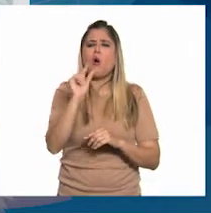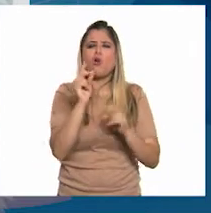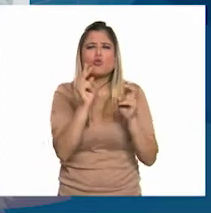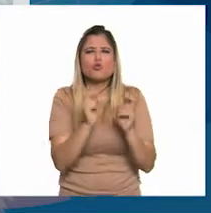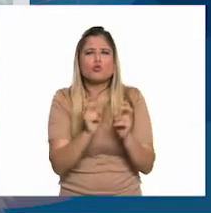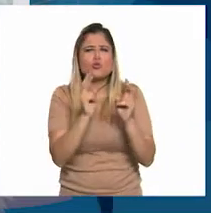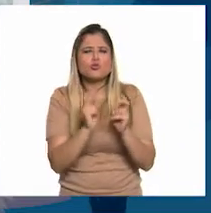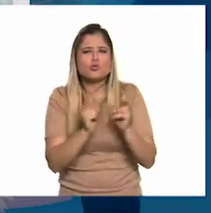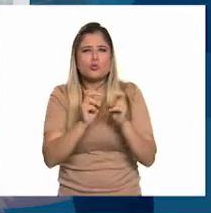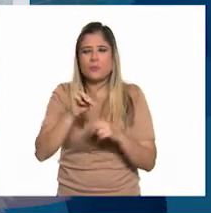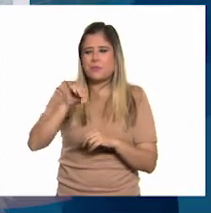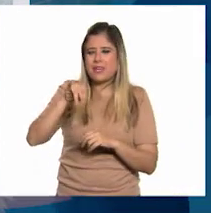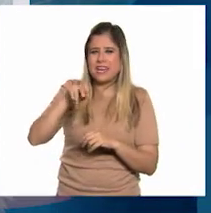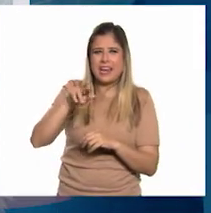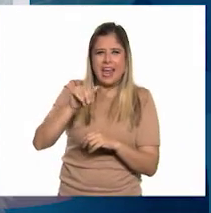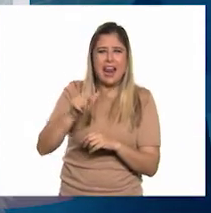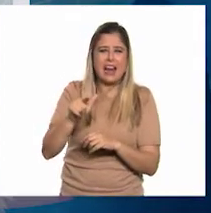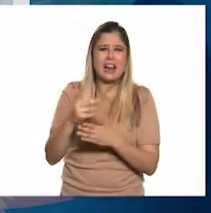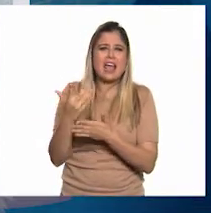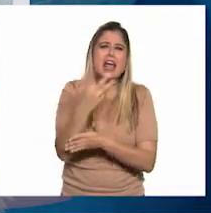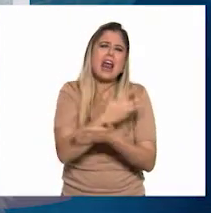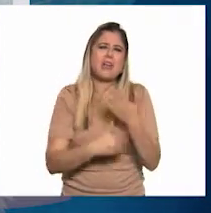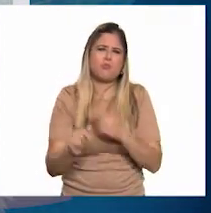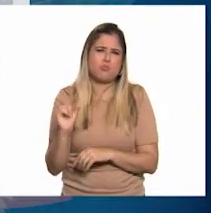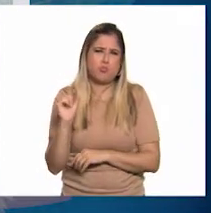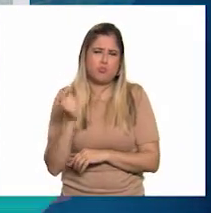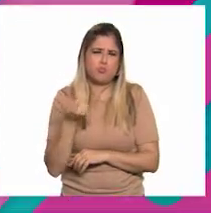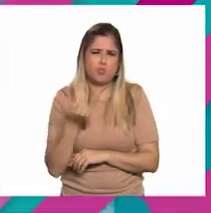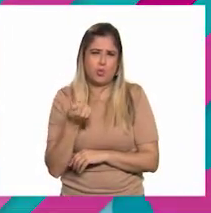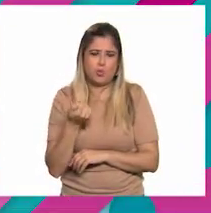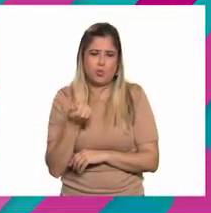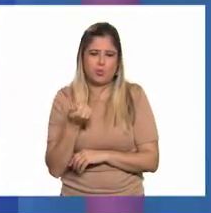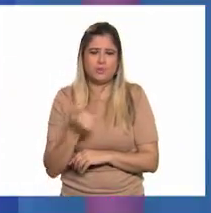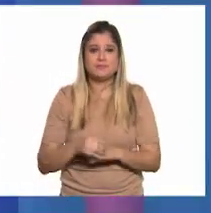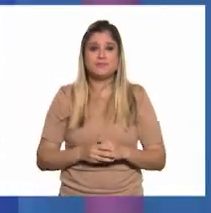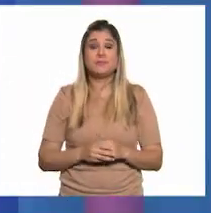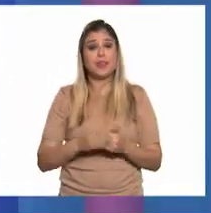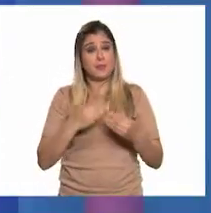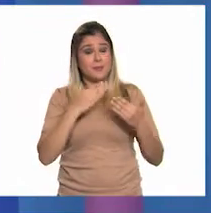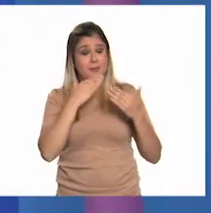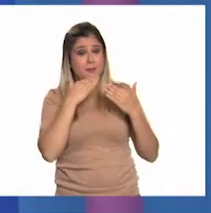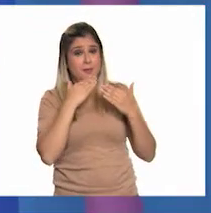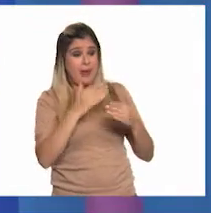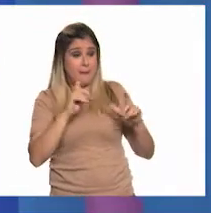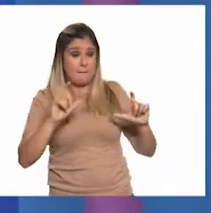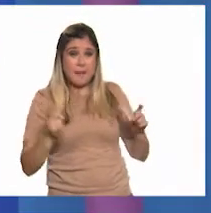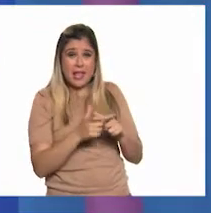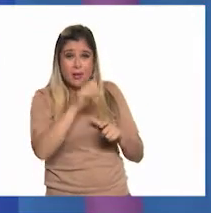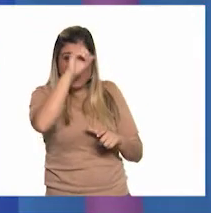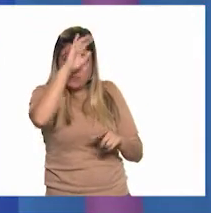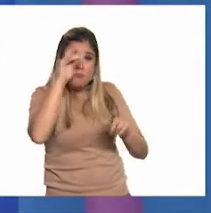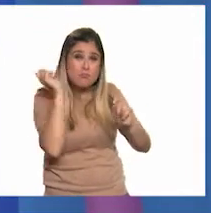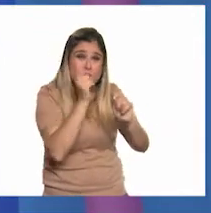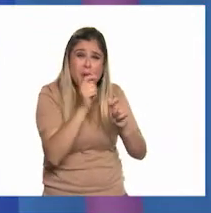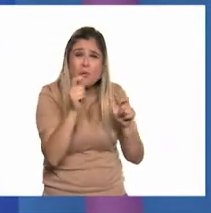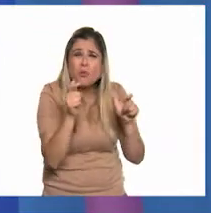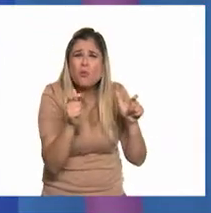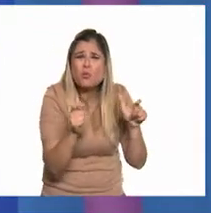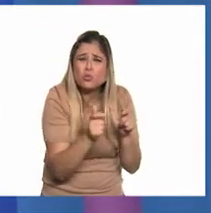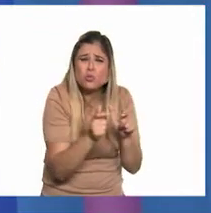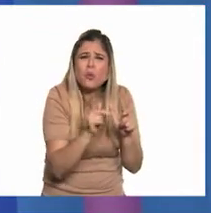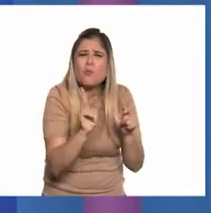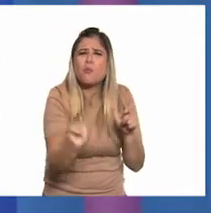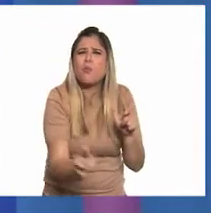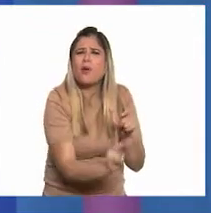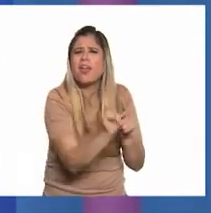de mineral y entonces sus ganancias también son escasas. Muy bien, Larisa. La pequeña minería por lo general se desarrolla en un entorno